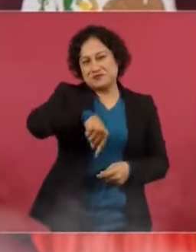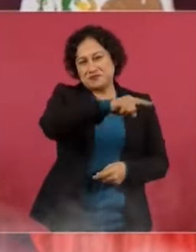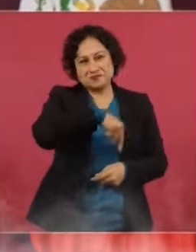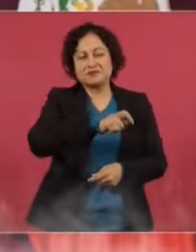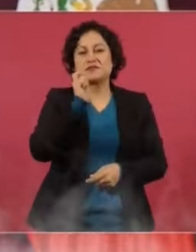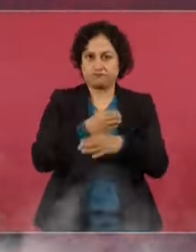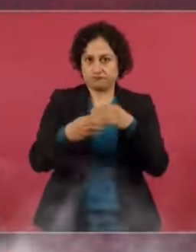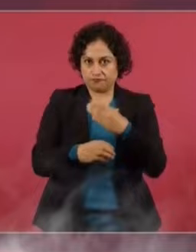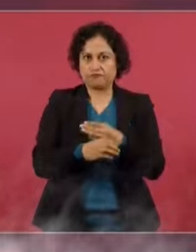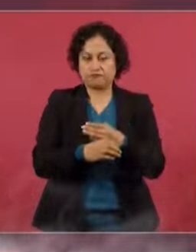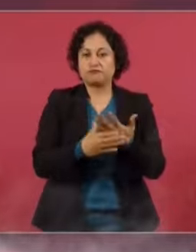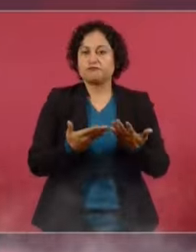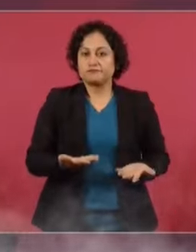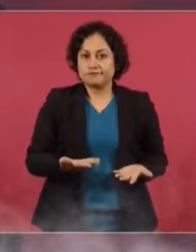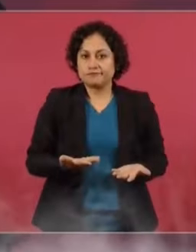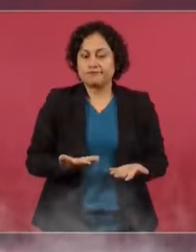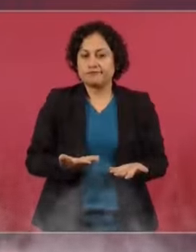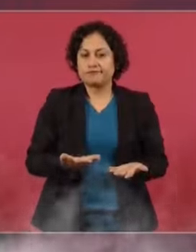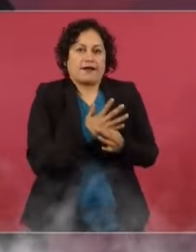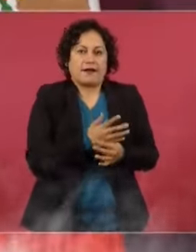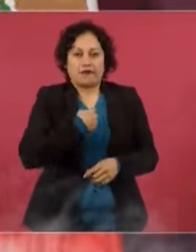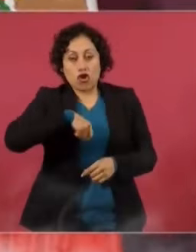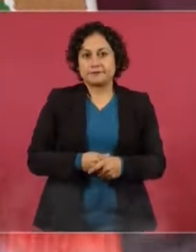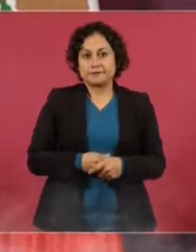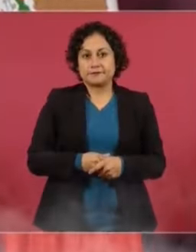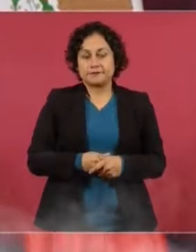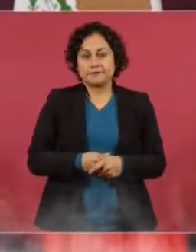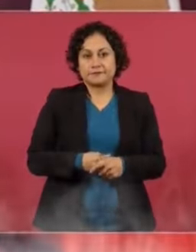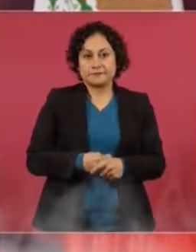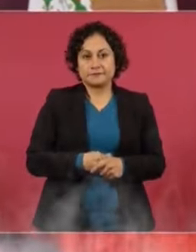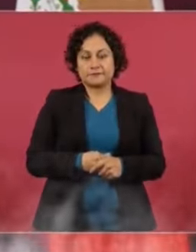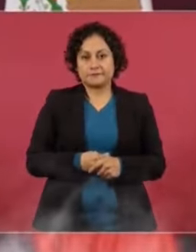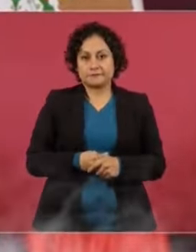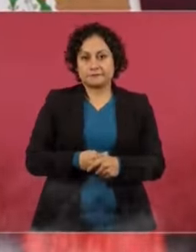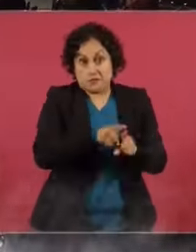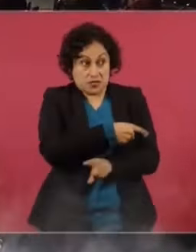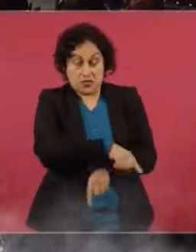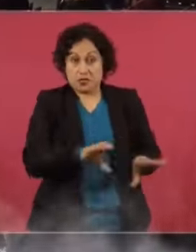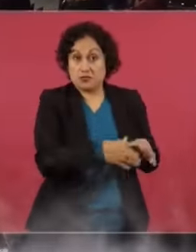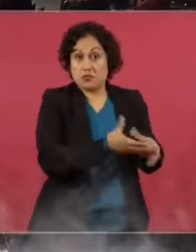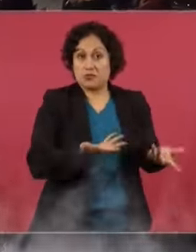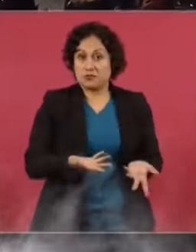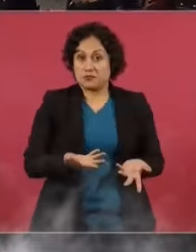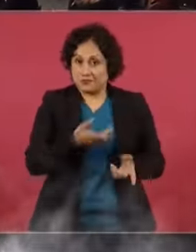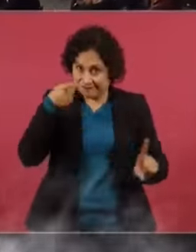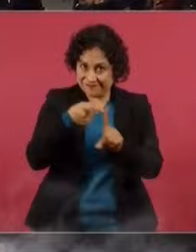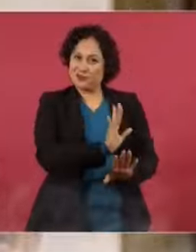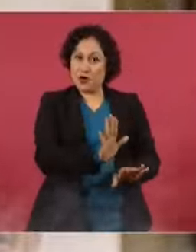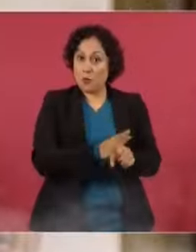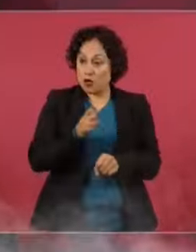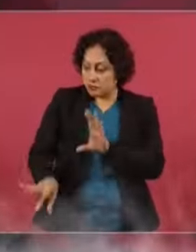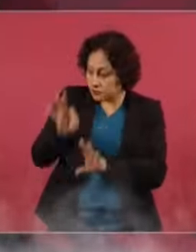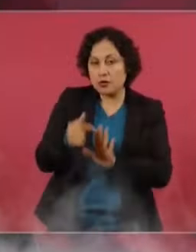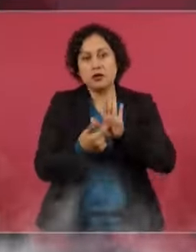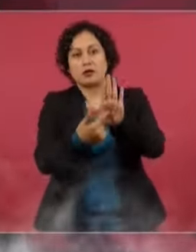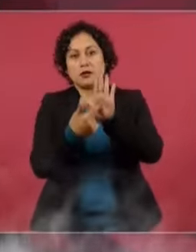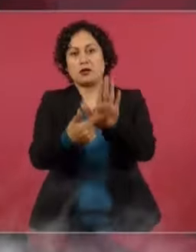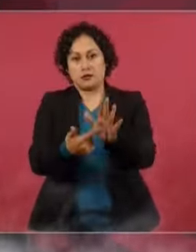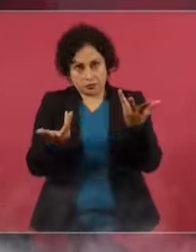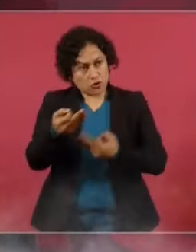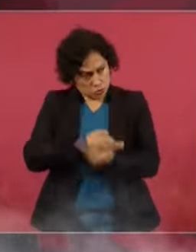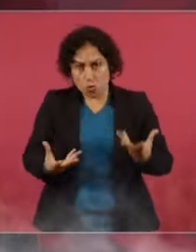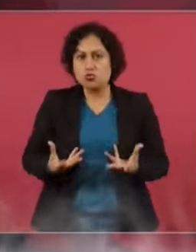cuando hacemos cambios, dicen, quieren desaparecer a los no encontrados. Entonces, lo primero que hicimos fue, vamos todos, el gobierno,